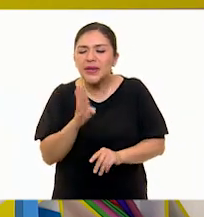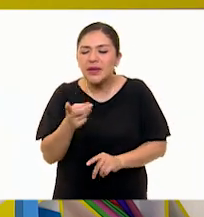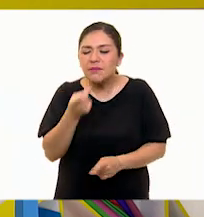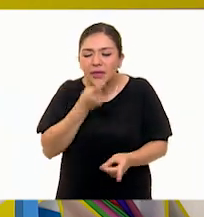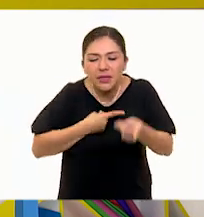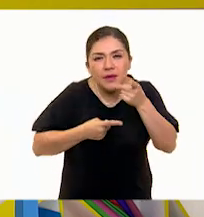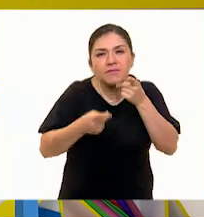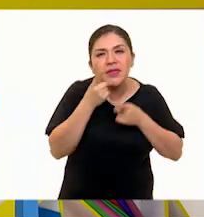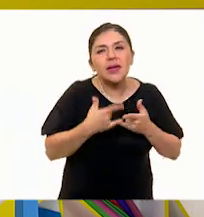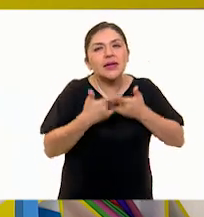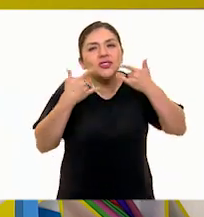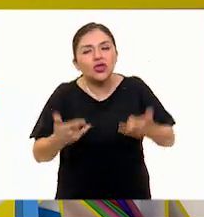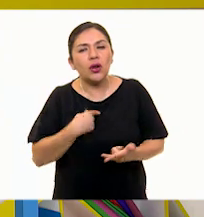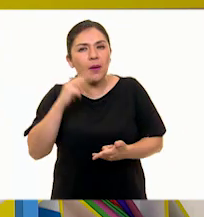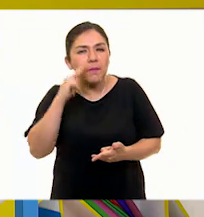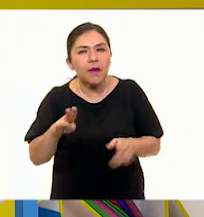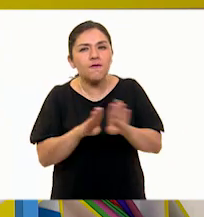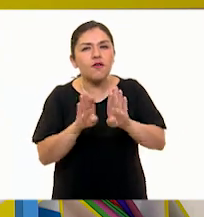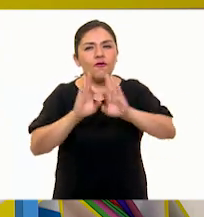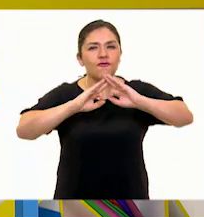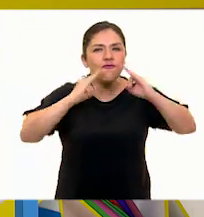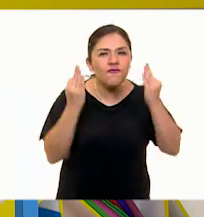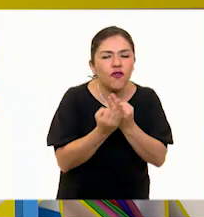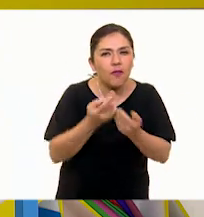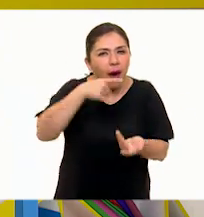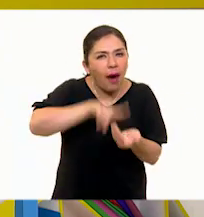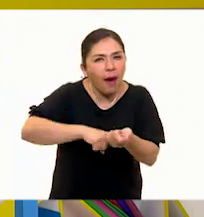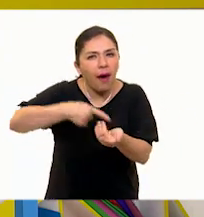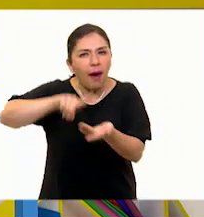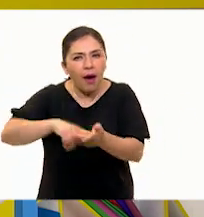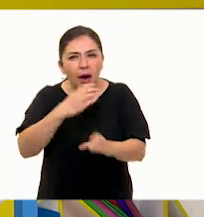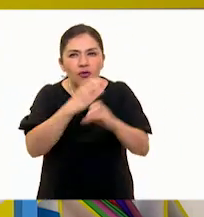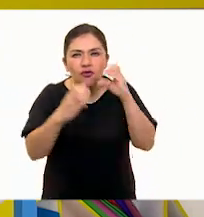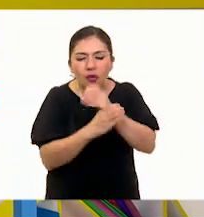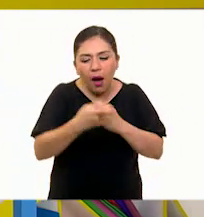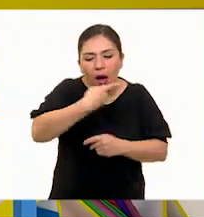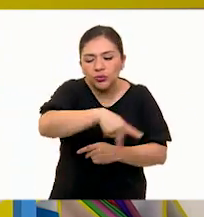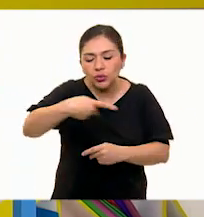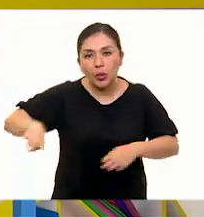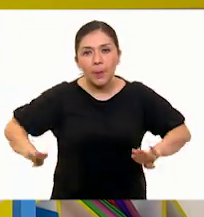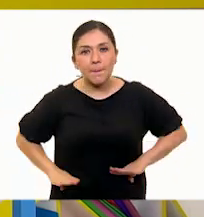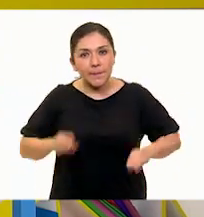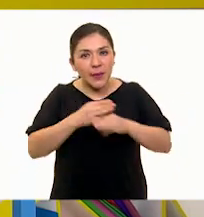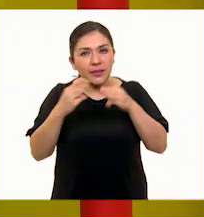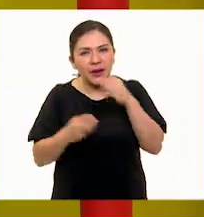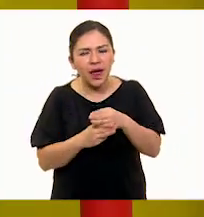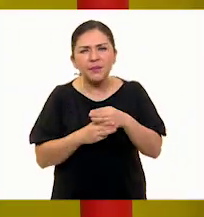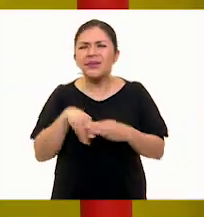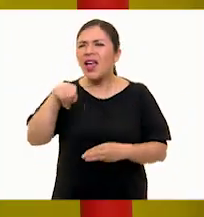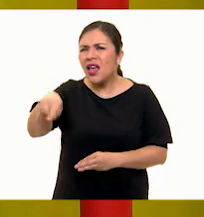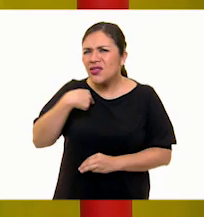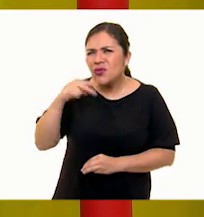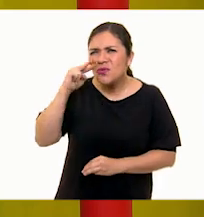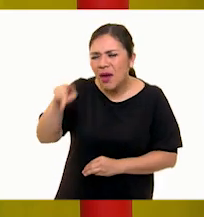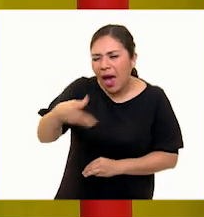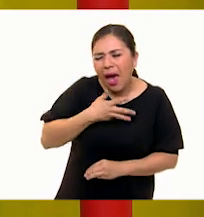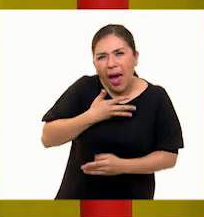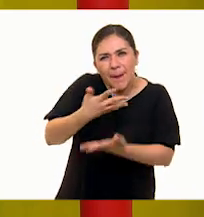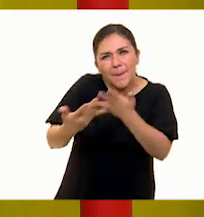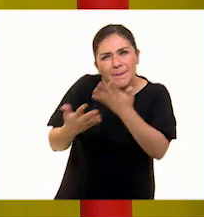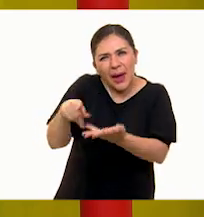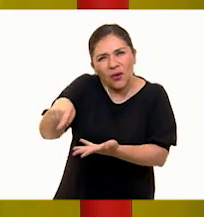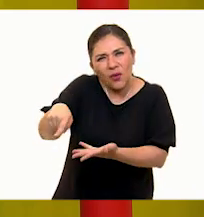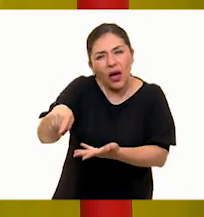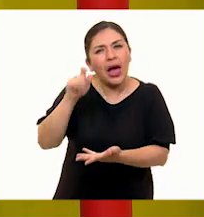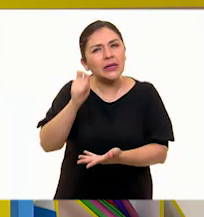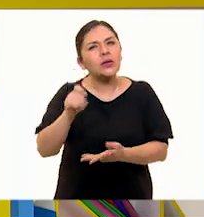viendo las formas básicas que tienen pues estos materiales. Ese que tienes en la mano justo, el que tienes en la mano me